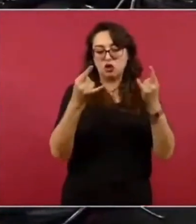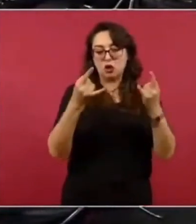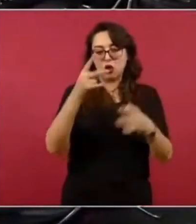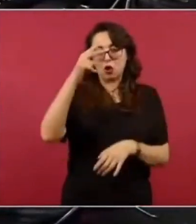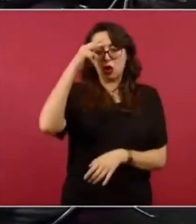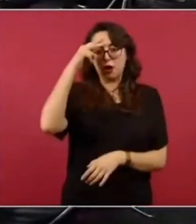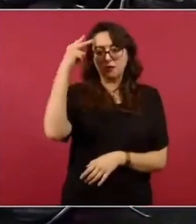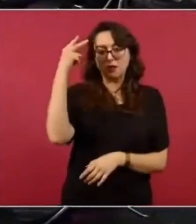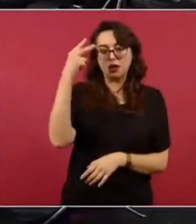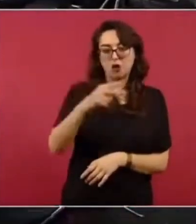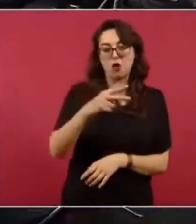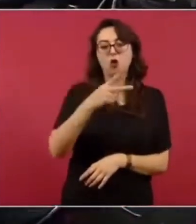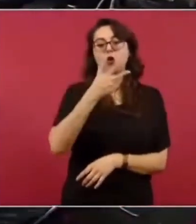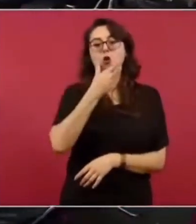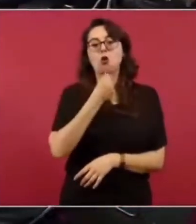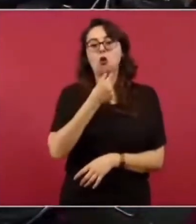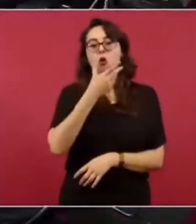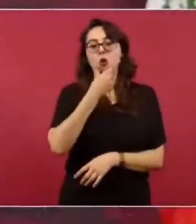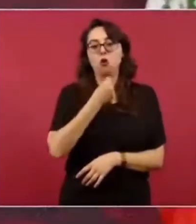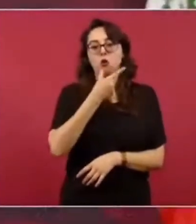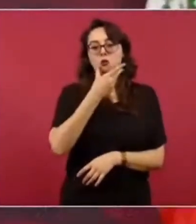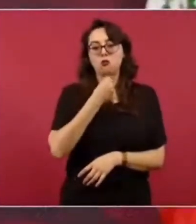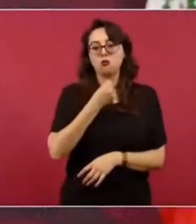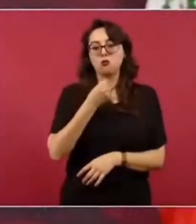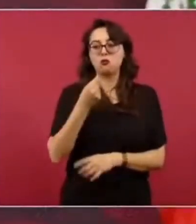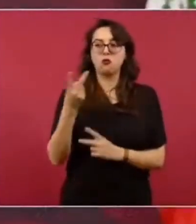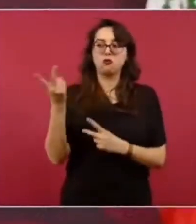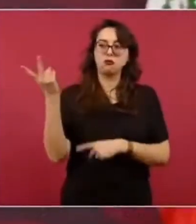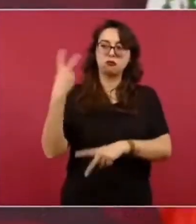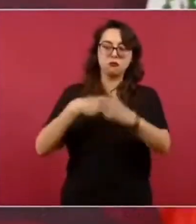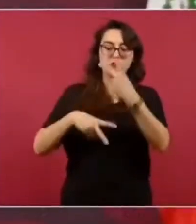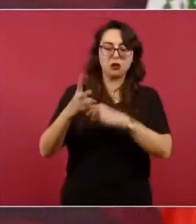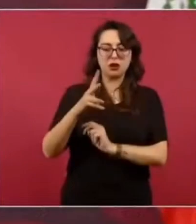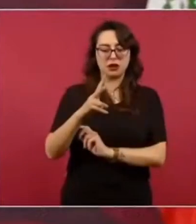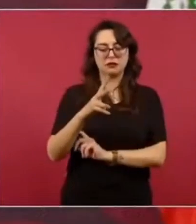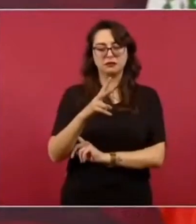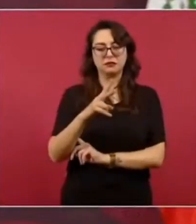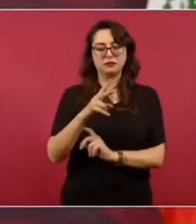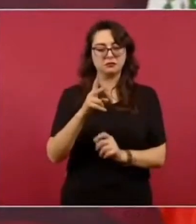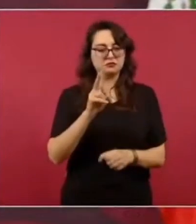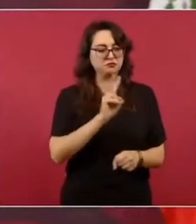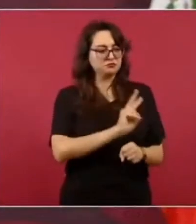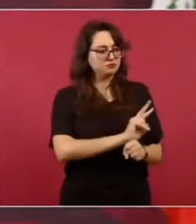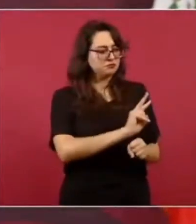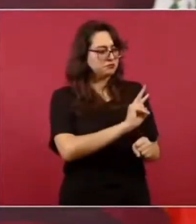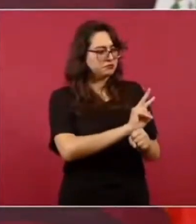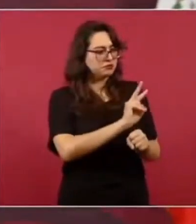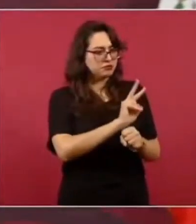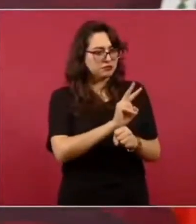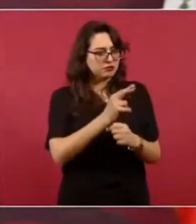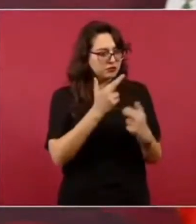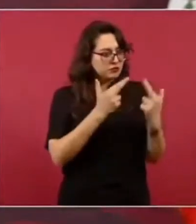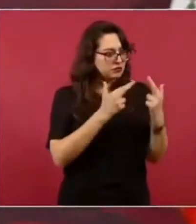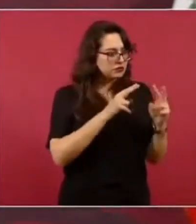pocos países en la Tierra en ese entonces con tanta desigualdad